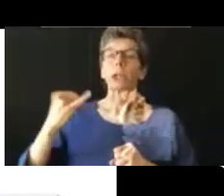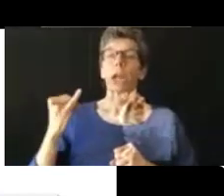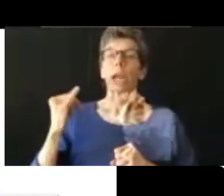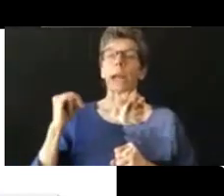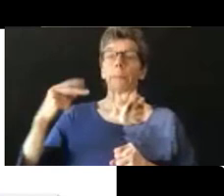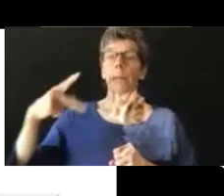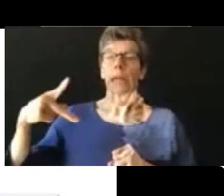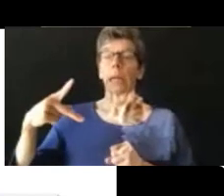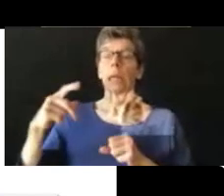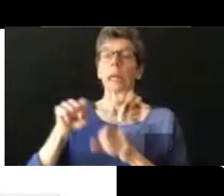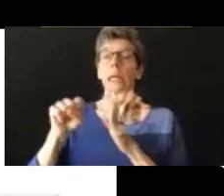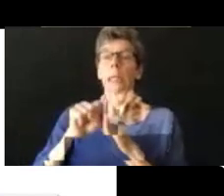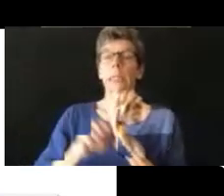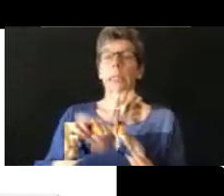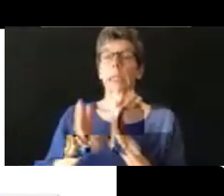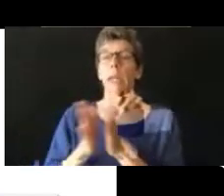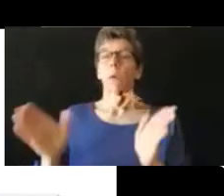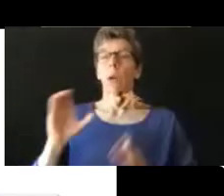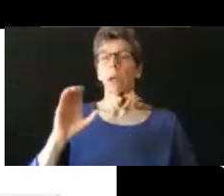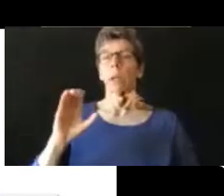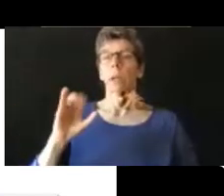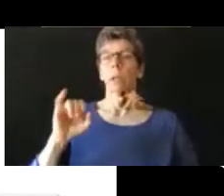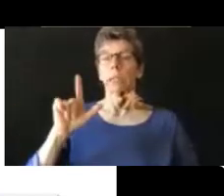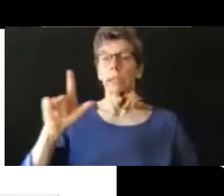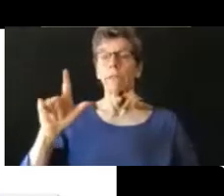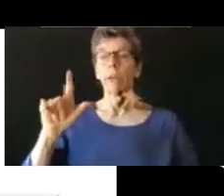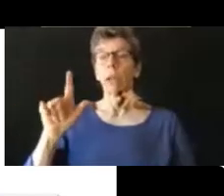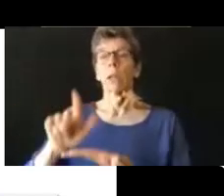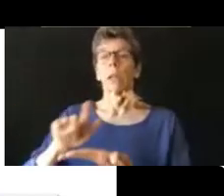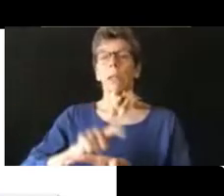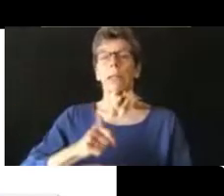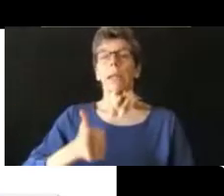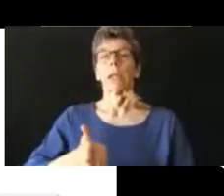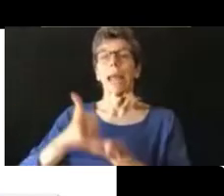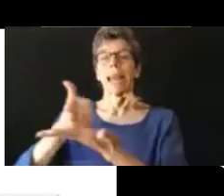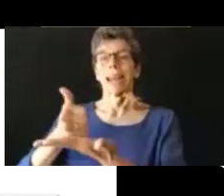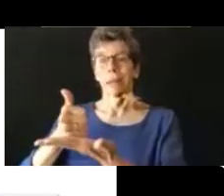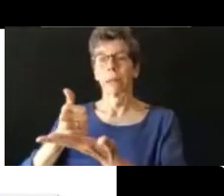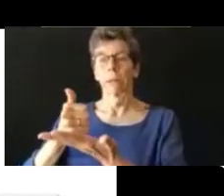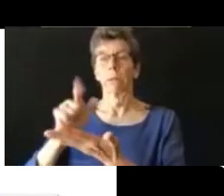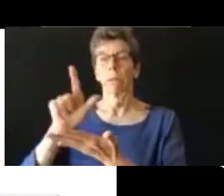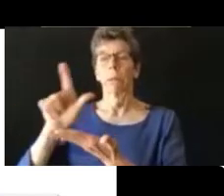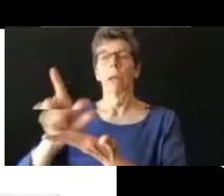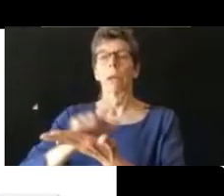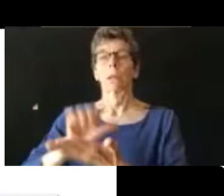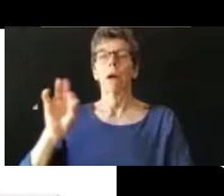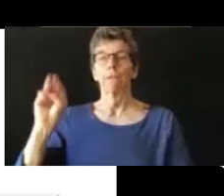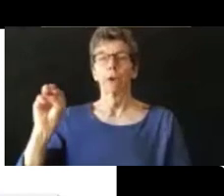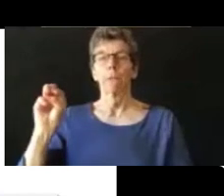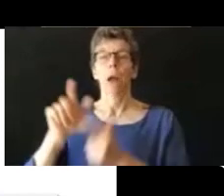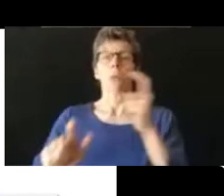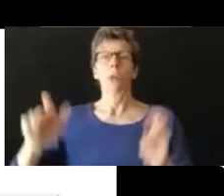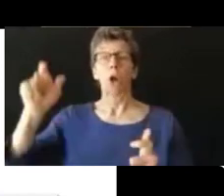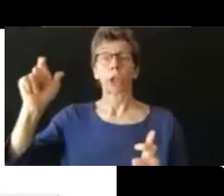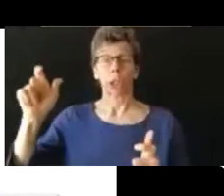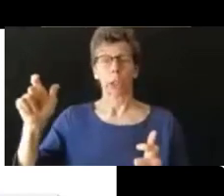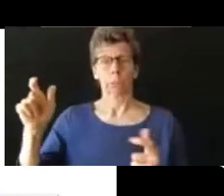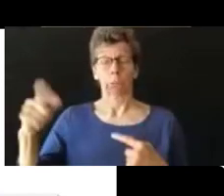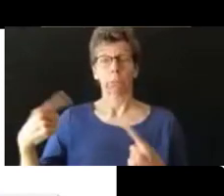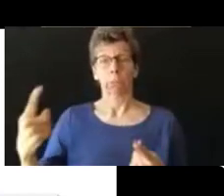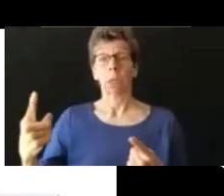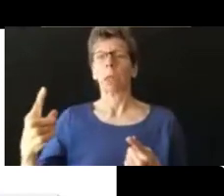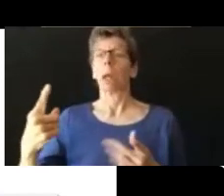Es una organización que es a todo nivel estado, que proporciona servicios legales,